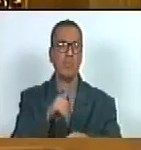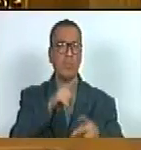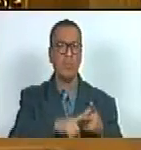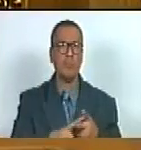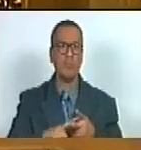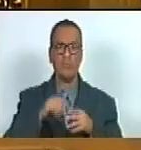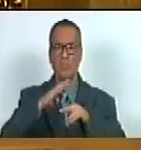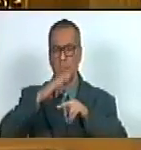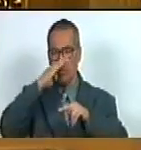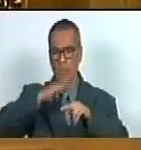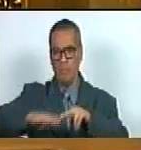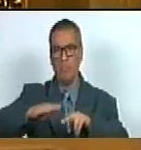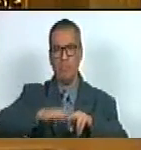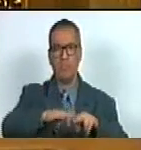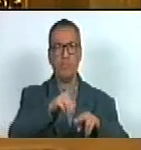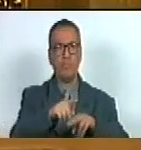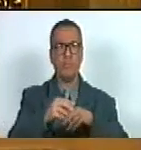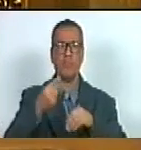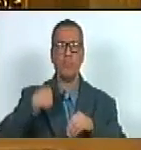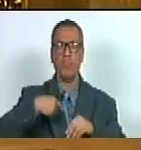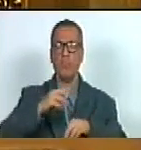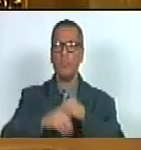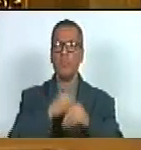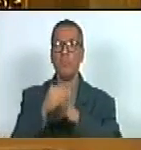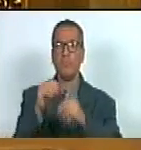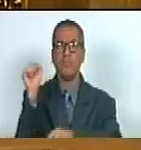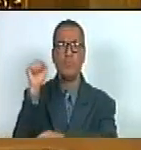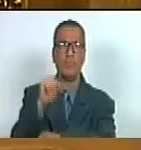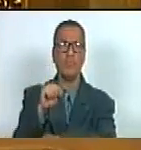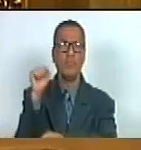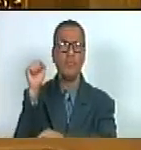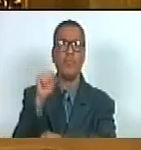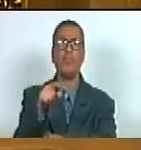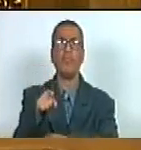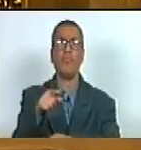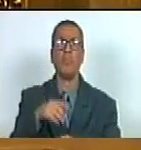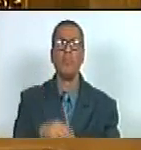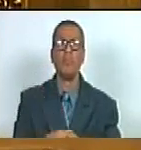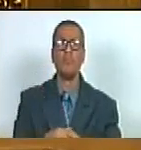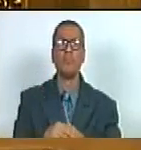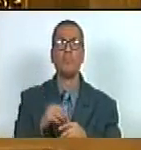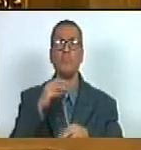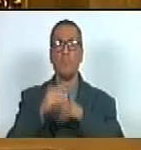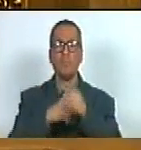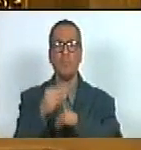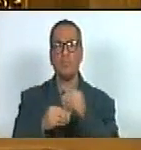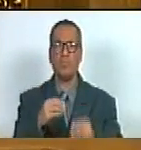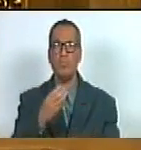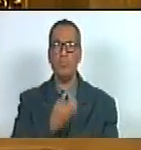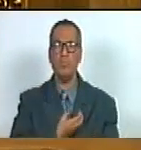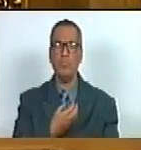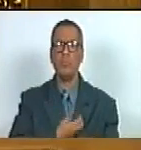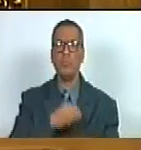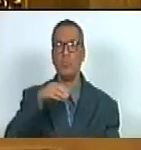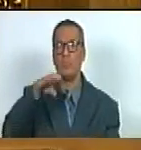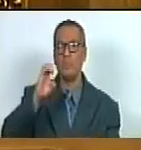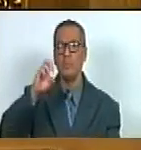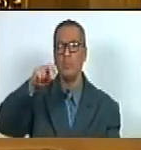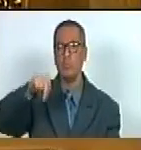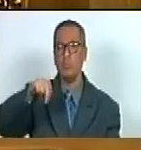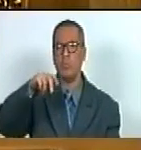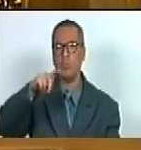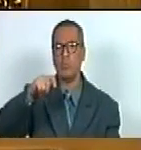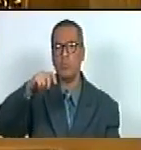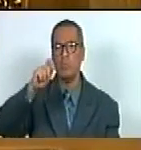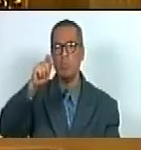y niños con la condición de trastorno del espectro autista emitidas por el alcalde Ernesto para queima